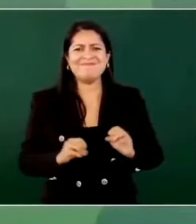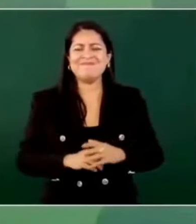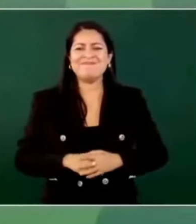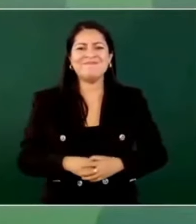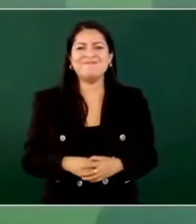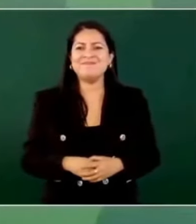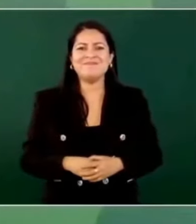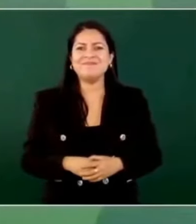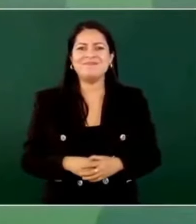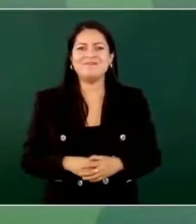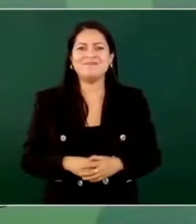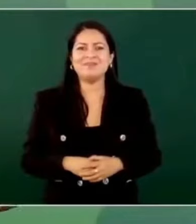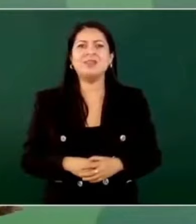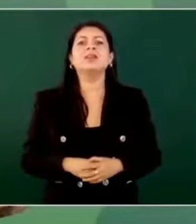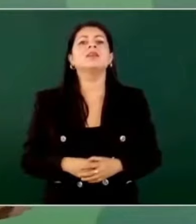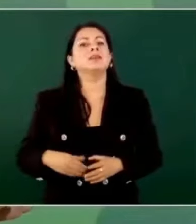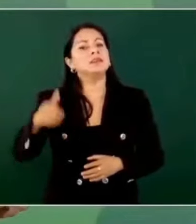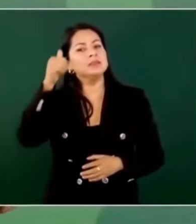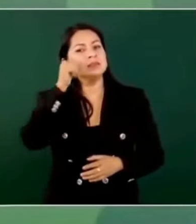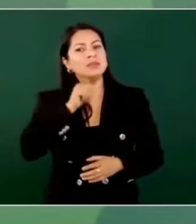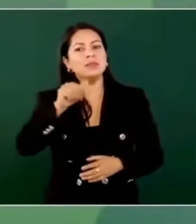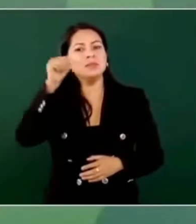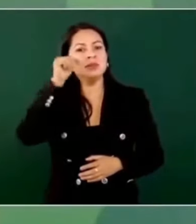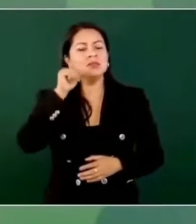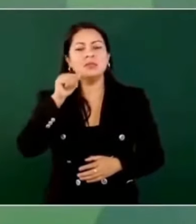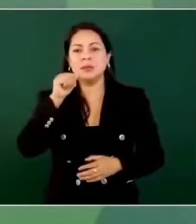Por encima de todo está la libertad.